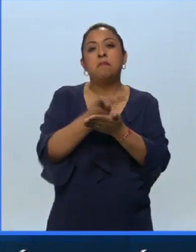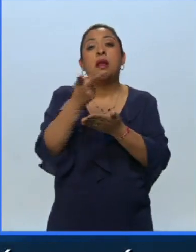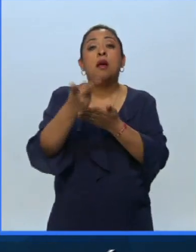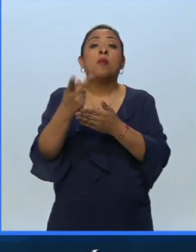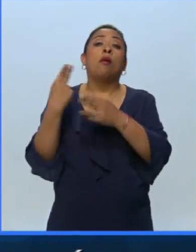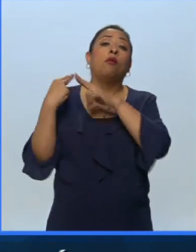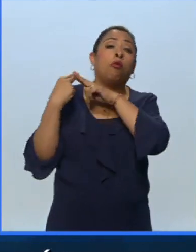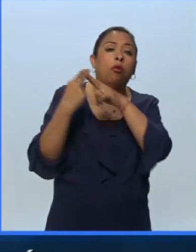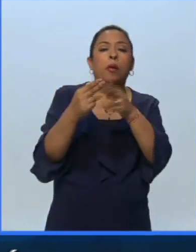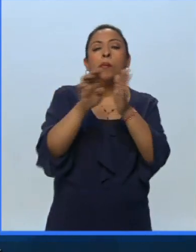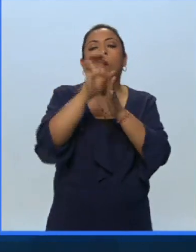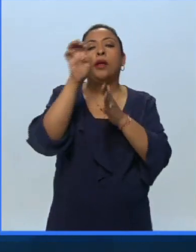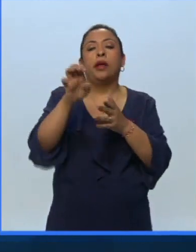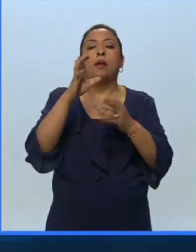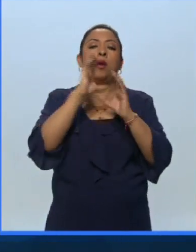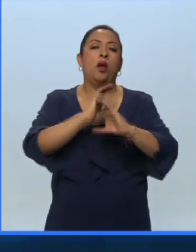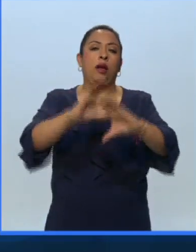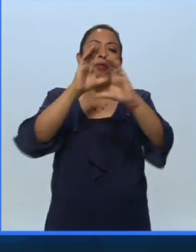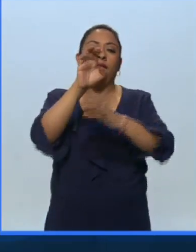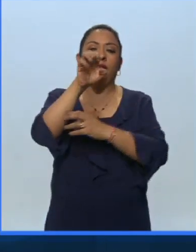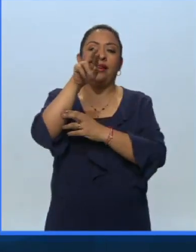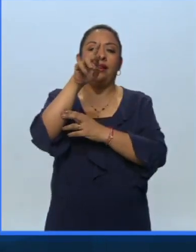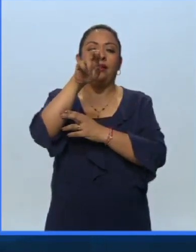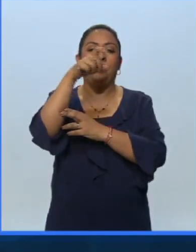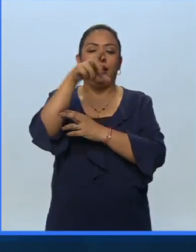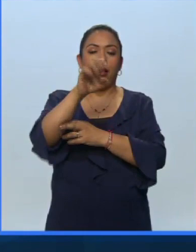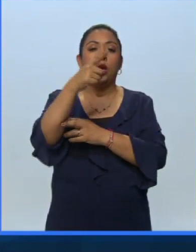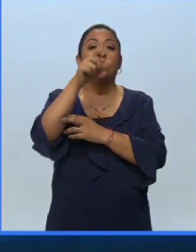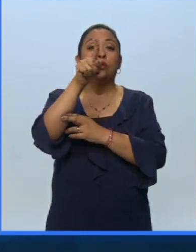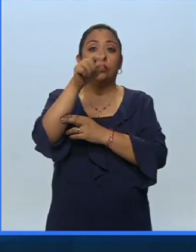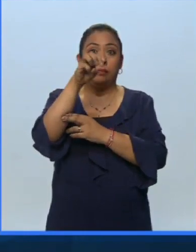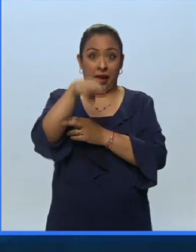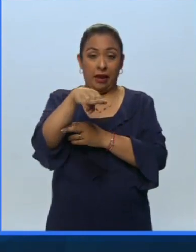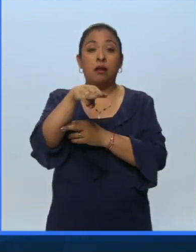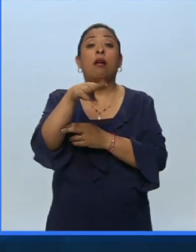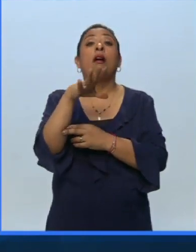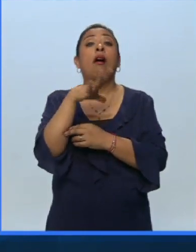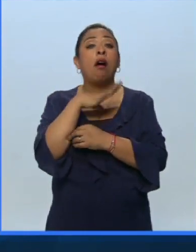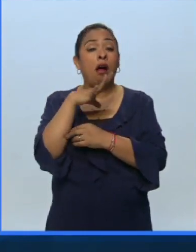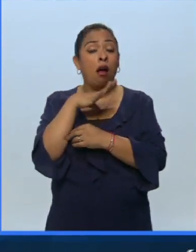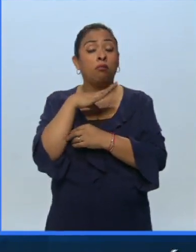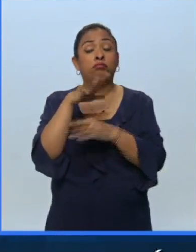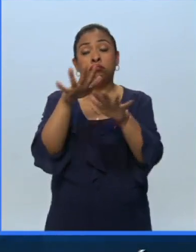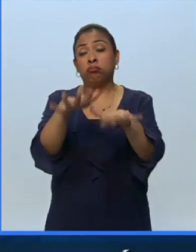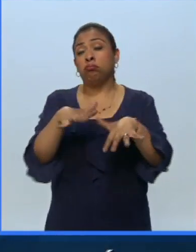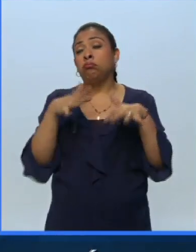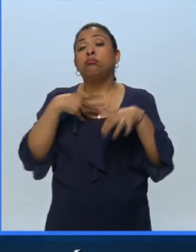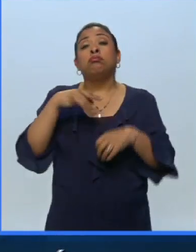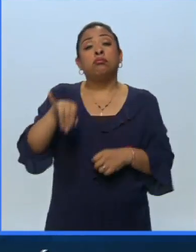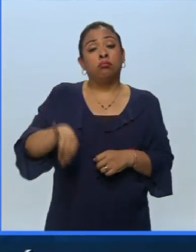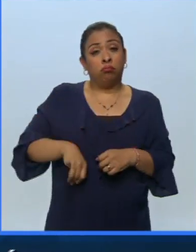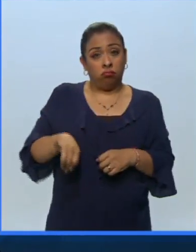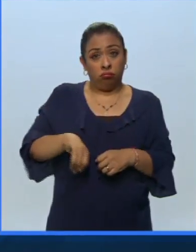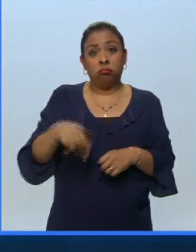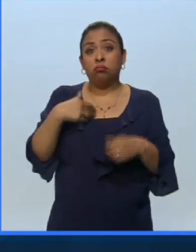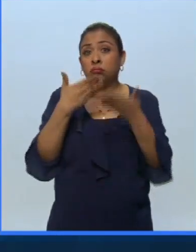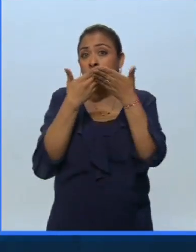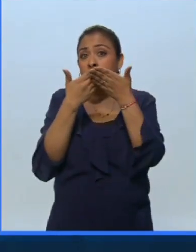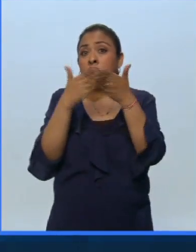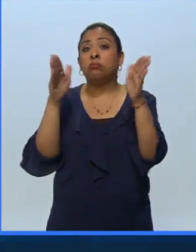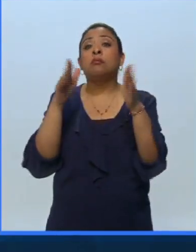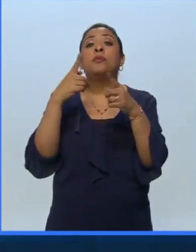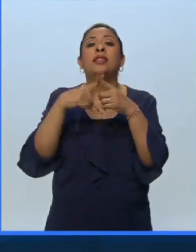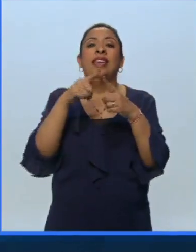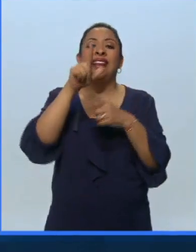trayectoria, como es el caso del cantante Enrique Guzmán. Y tendremos un espectáculo muy interesante que será abierto por